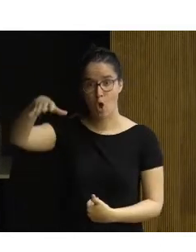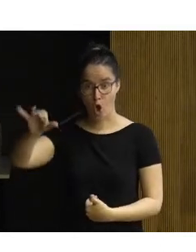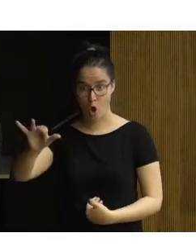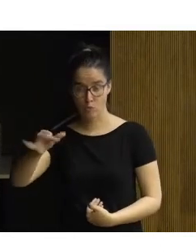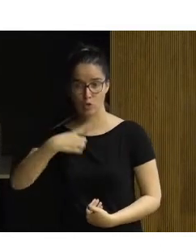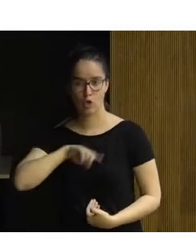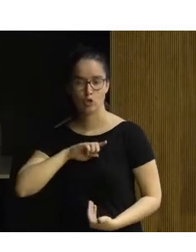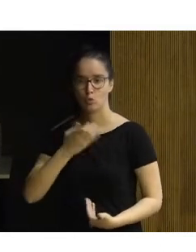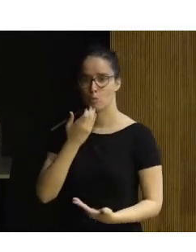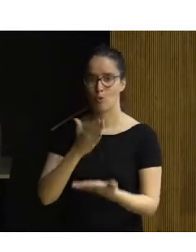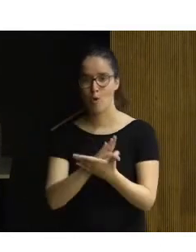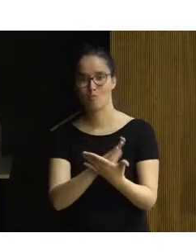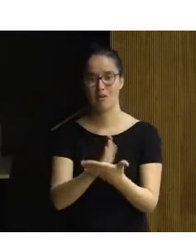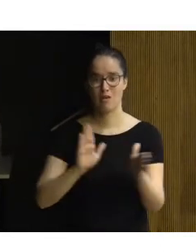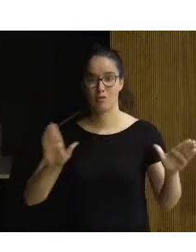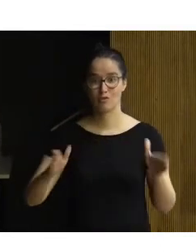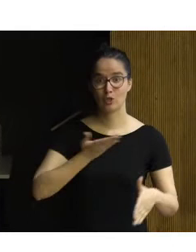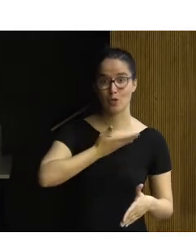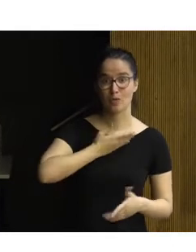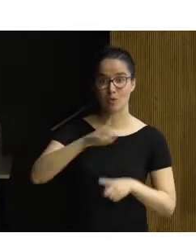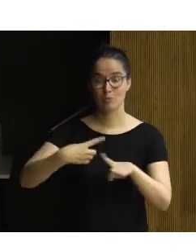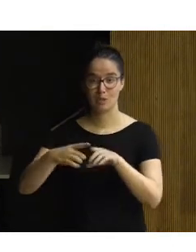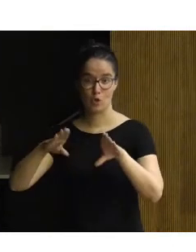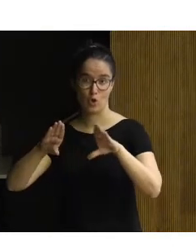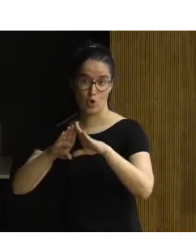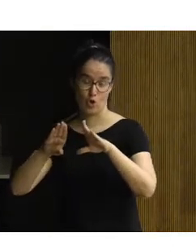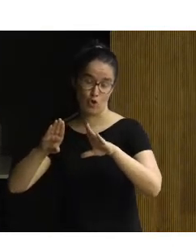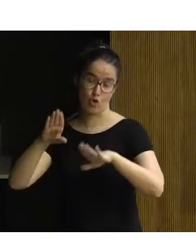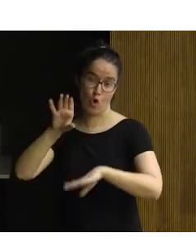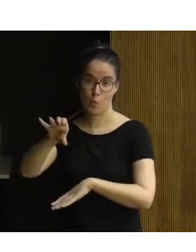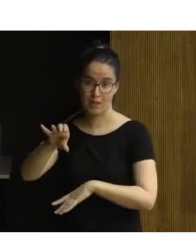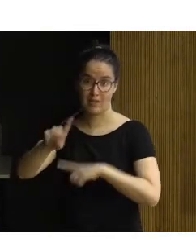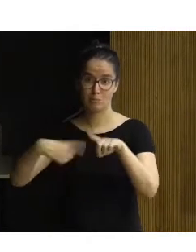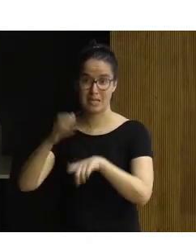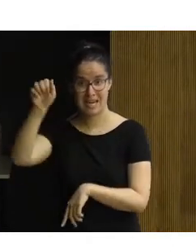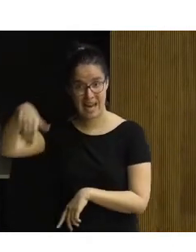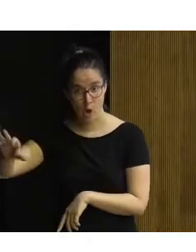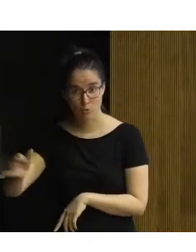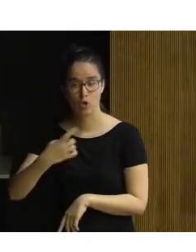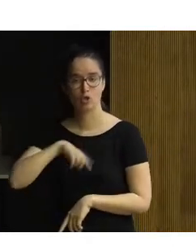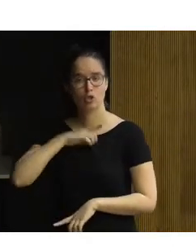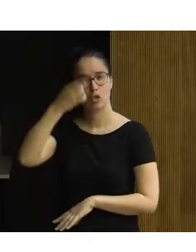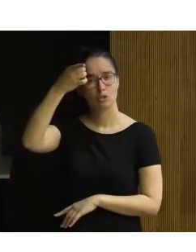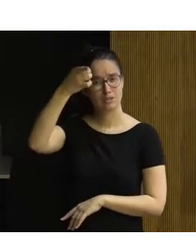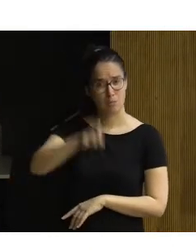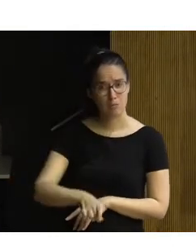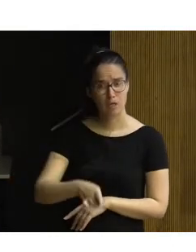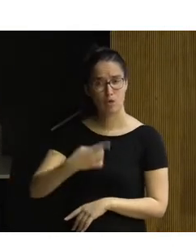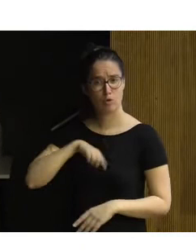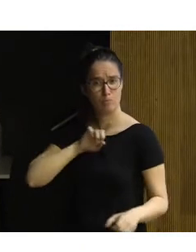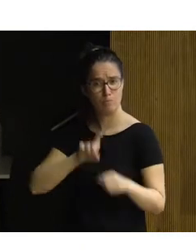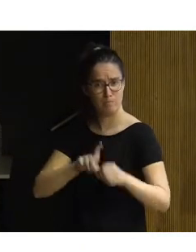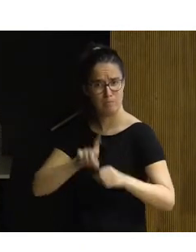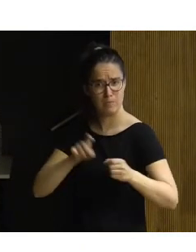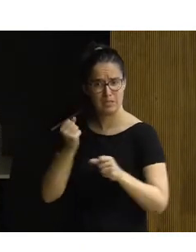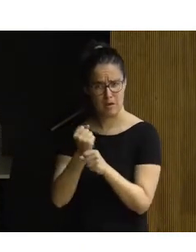mediadora entre los ayuntamientos y las comunidades y la Organización Mundial de la Salud. Somos además unos de los que más estamos